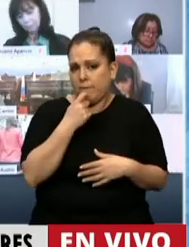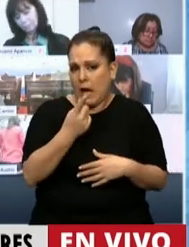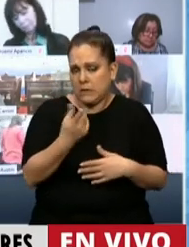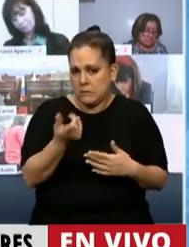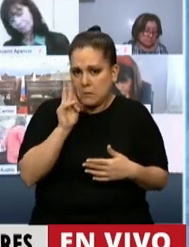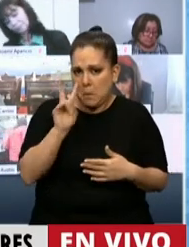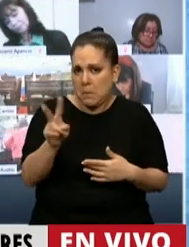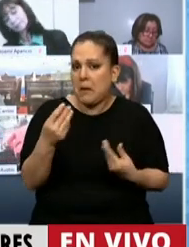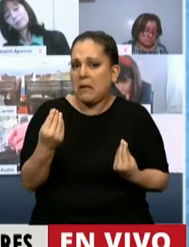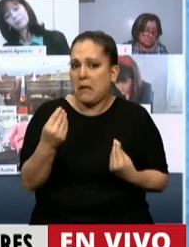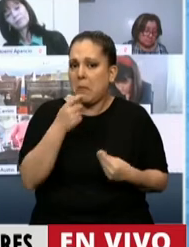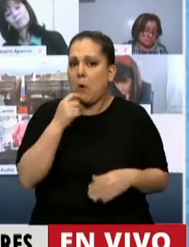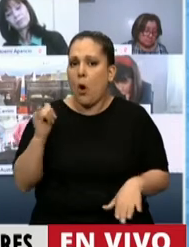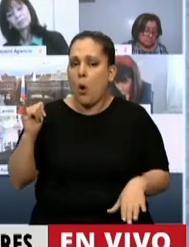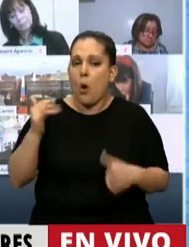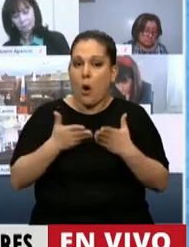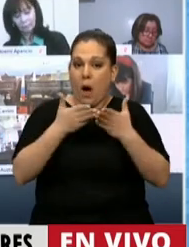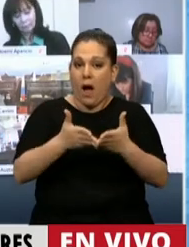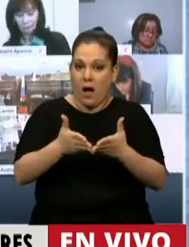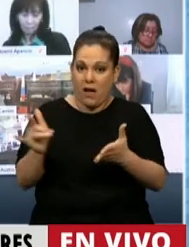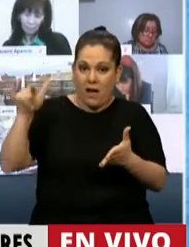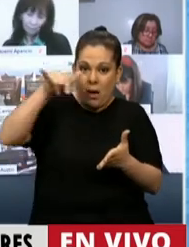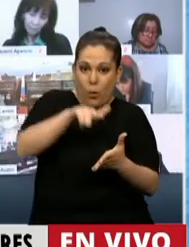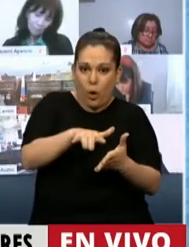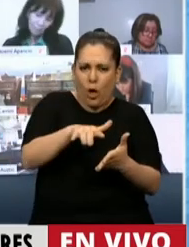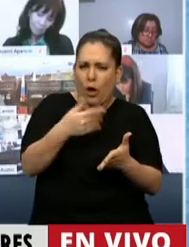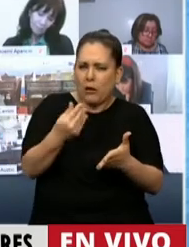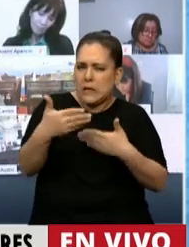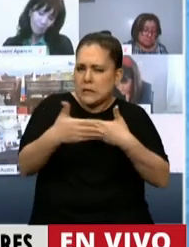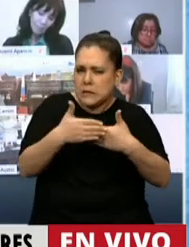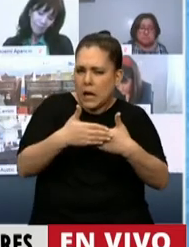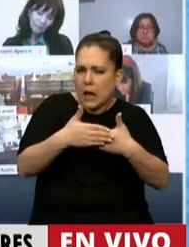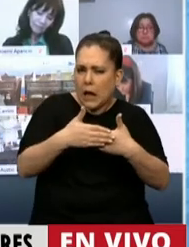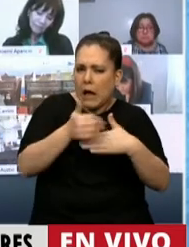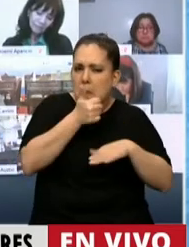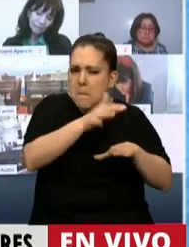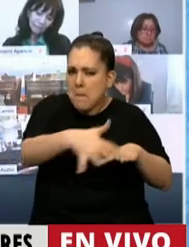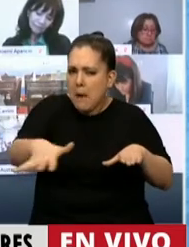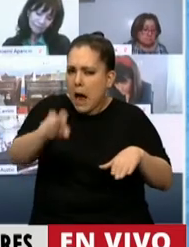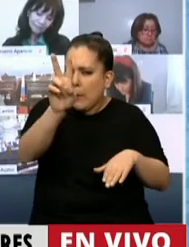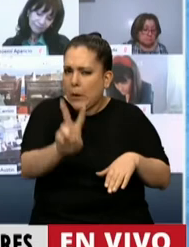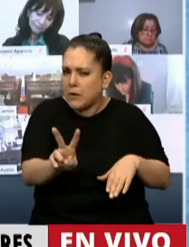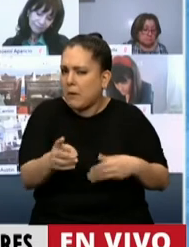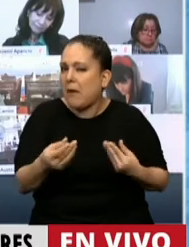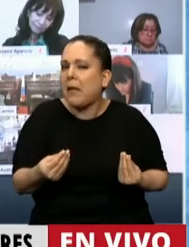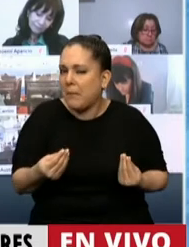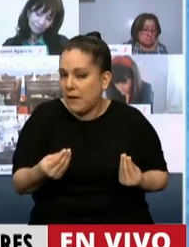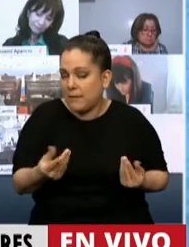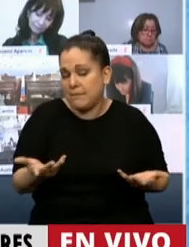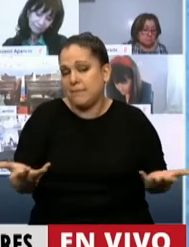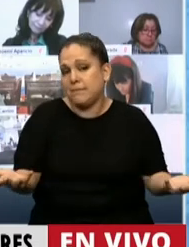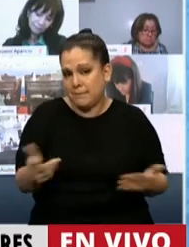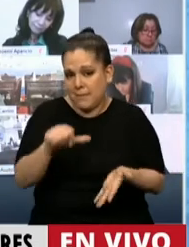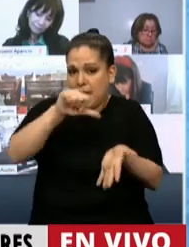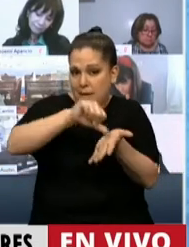¿Qué hace un portaaviones y una flota yanqui frente a las costas de Venezuela en este momento? Obviamente Venezuela